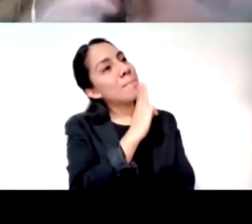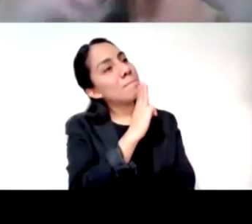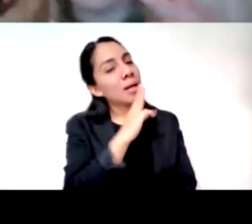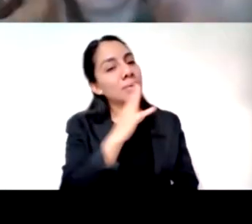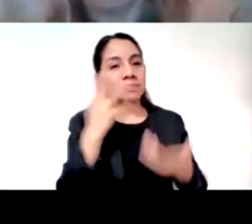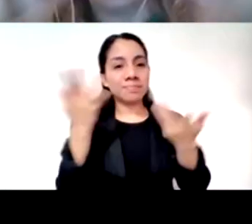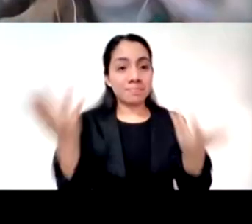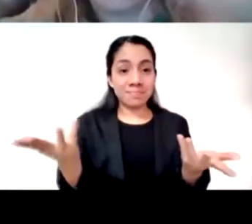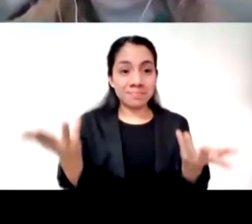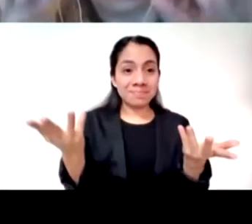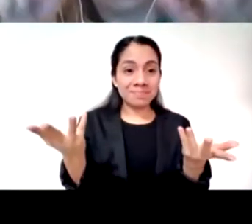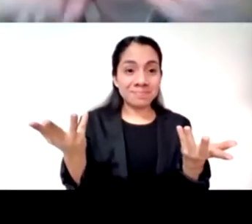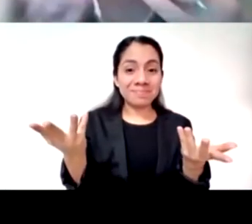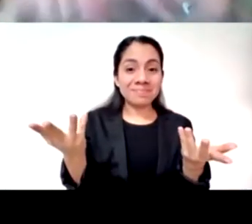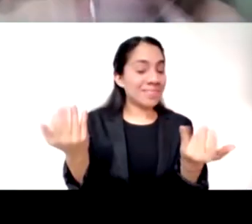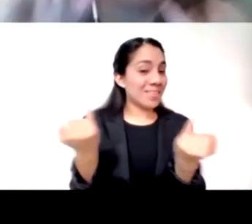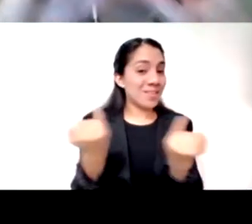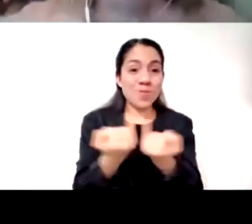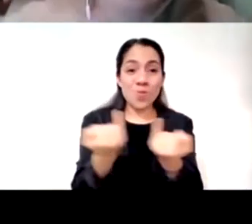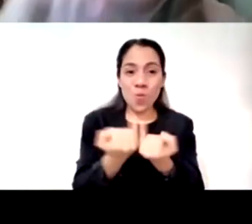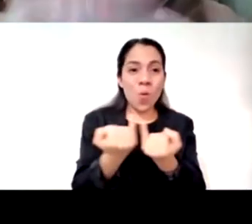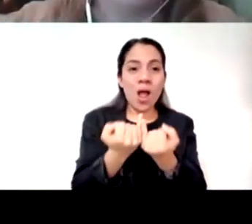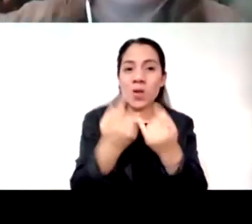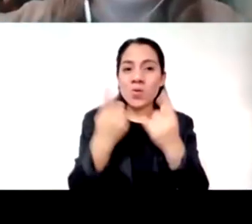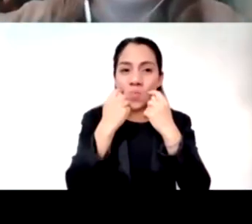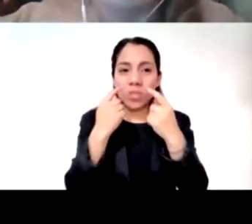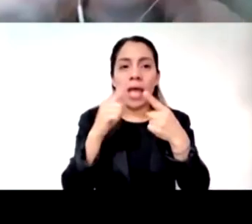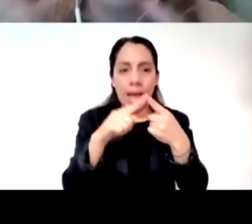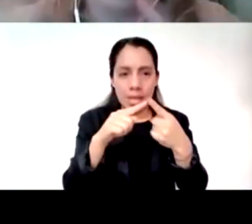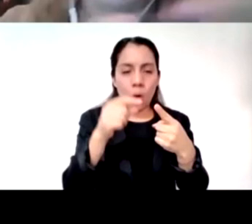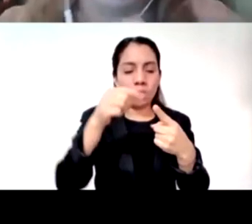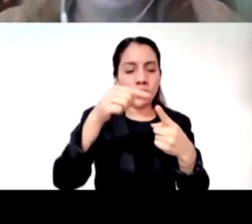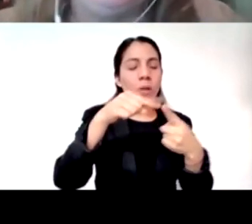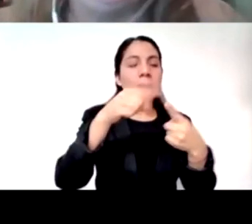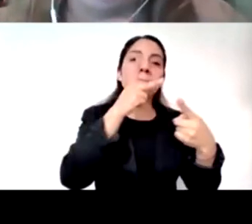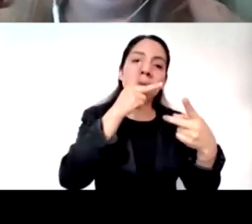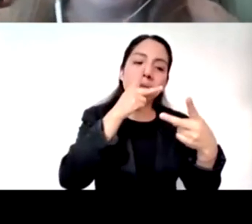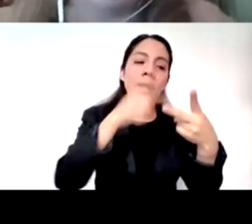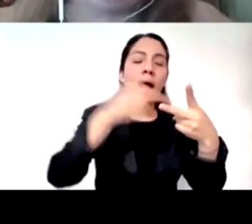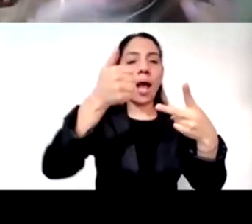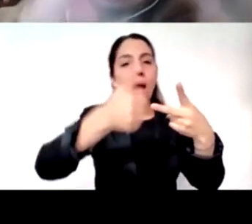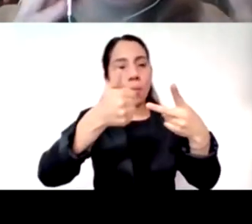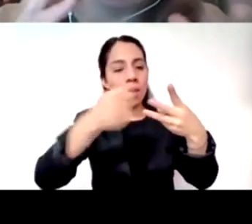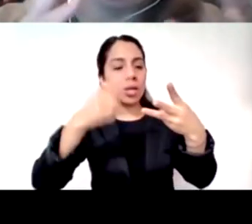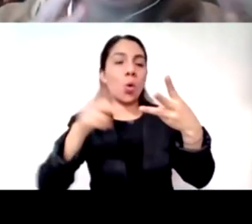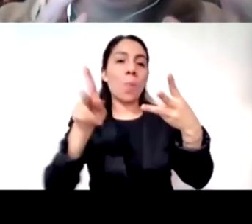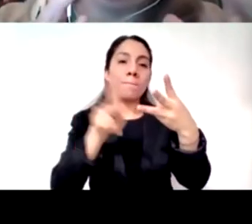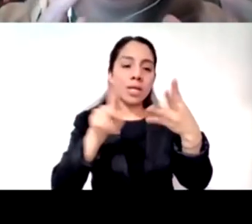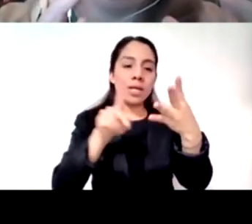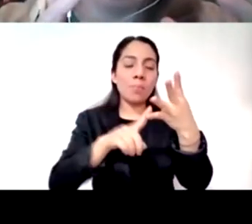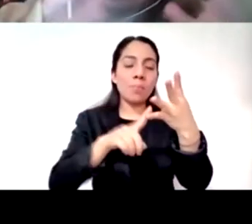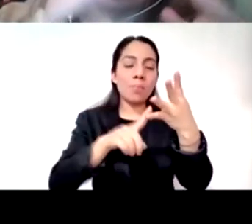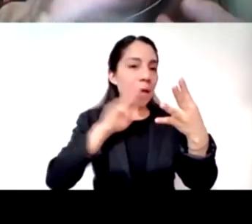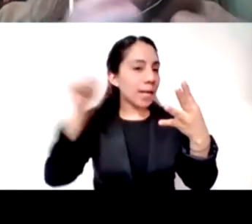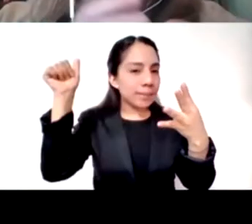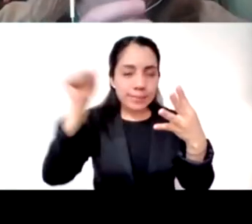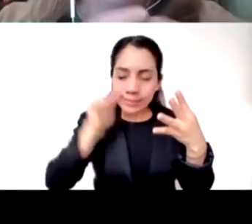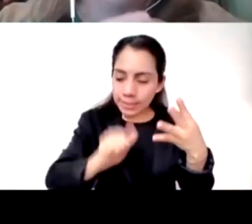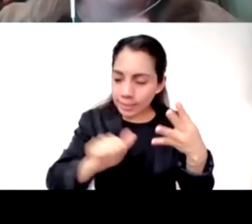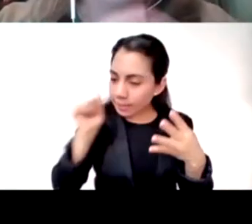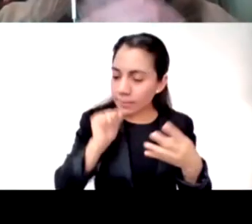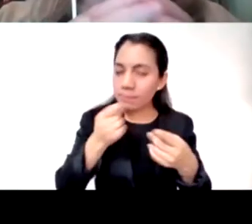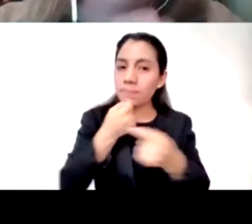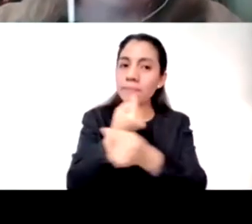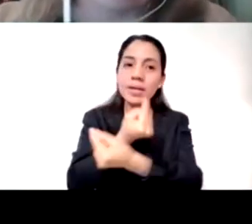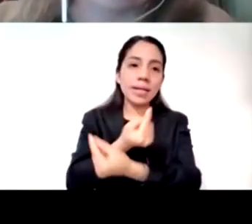aún podiendo marcar papá abuelo tía primo hermano etcétera están los niños de